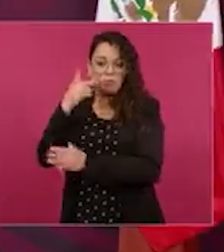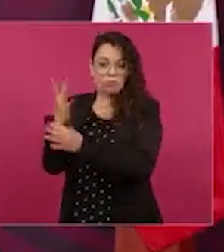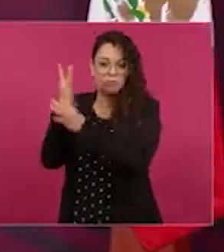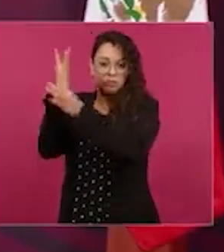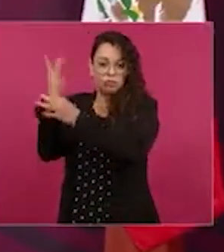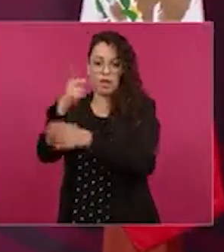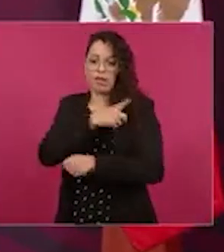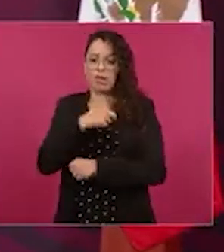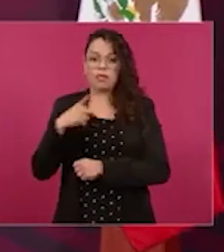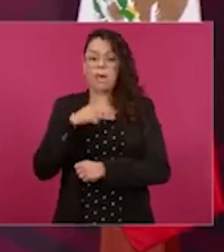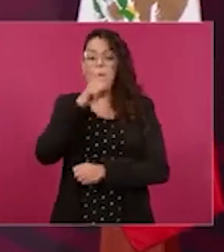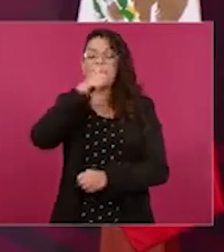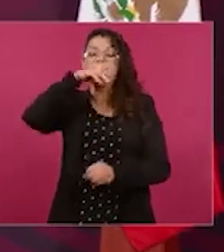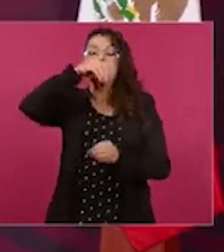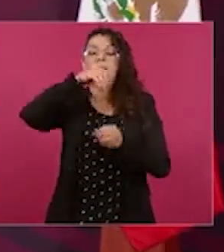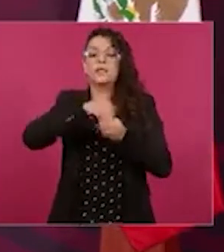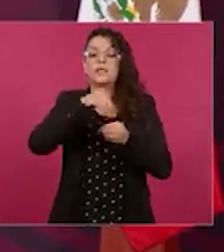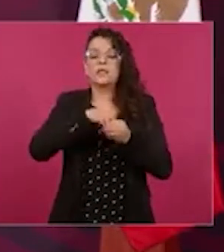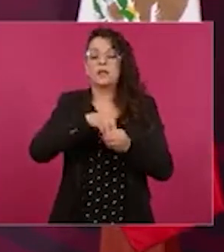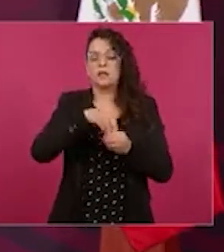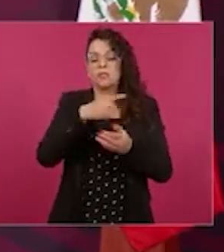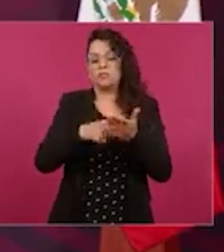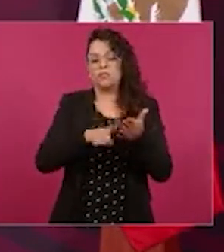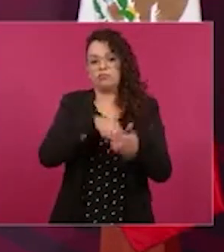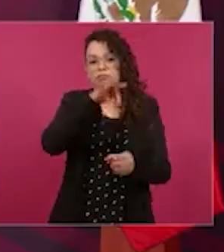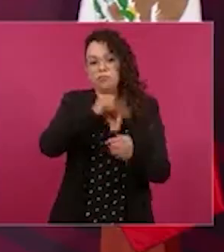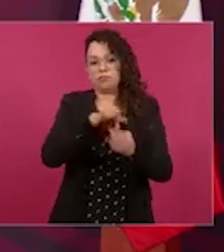voto secreto y en urna